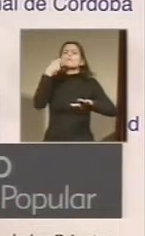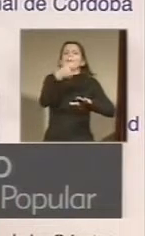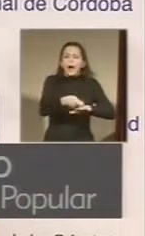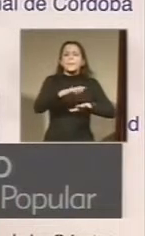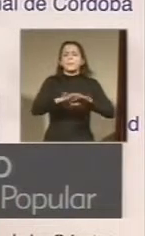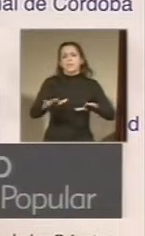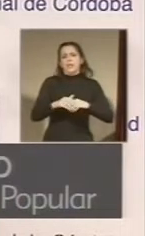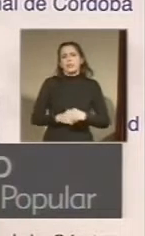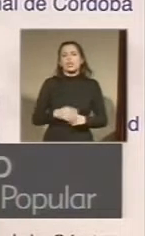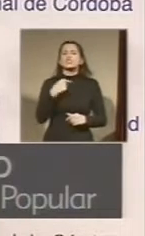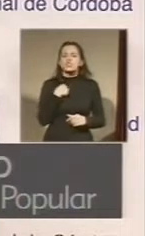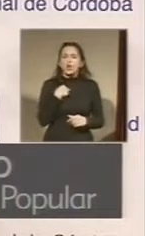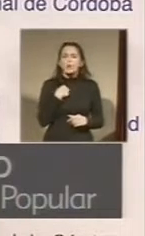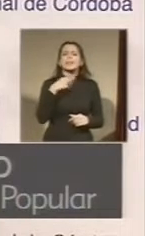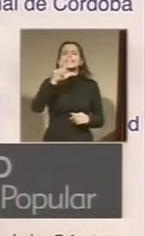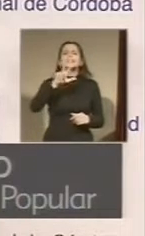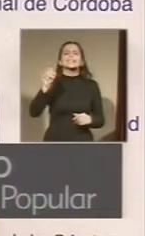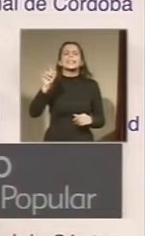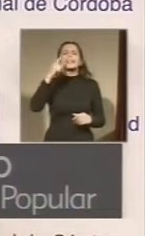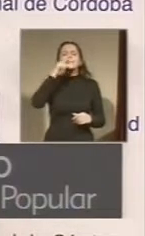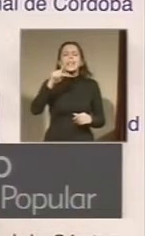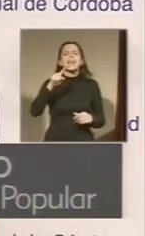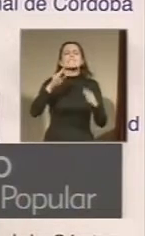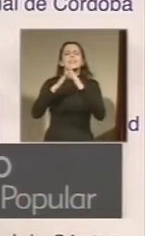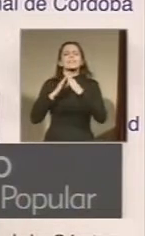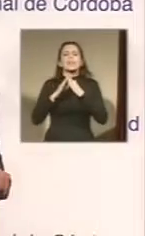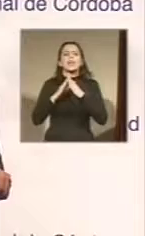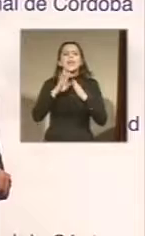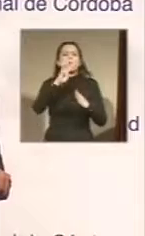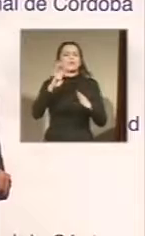Voy a hacer 300.000 viviendas en 4 años. No te confundas.